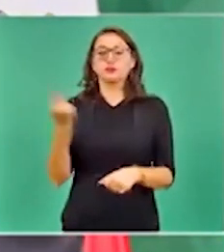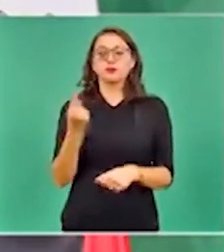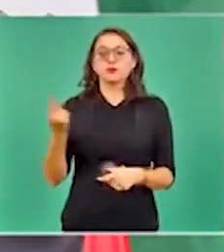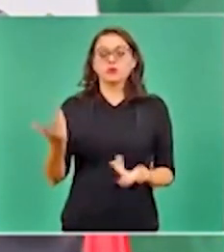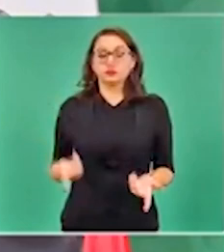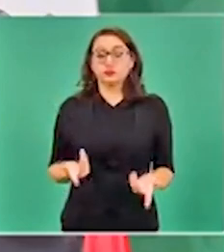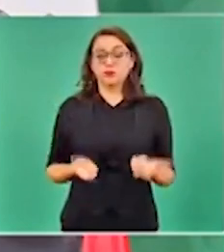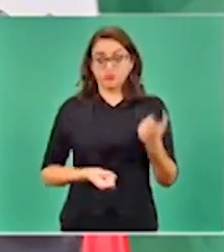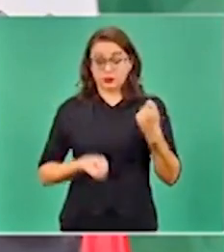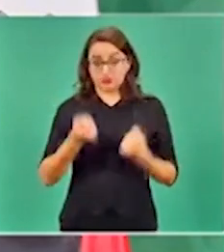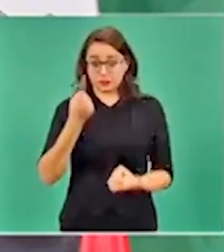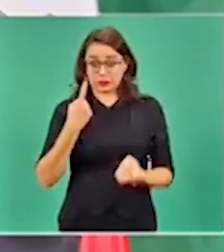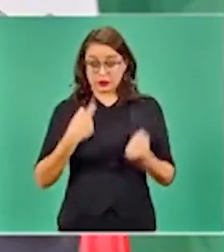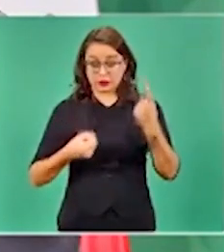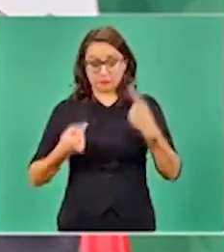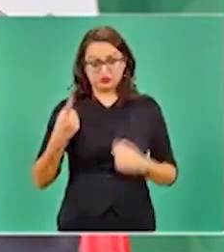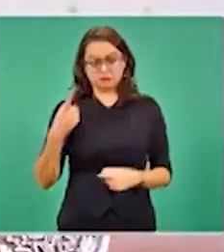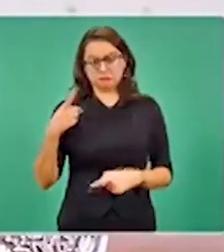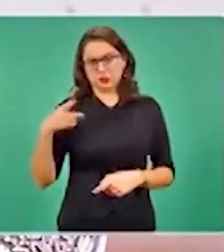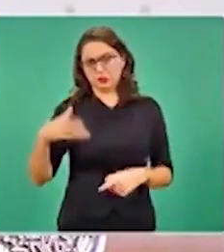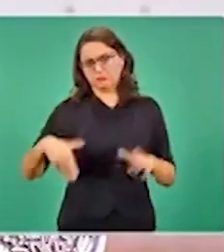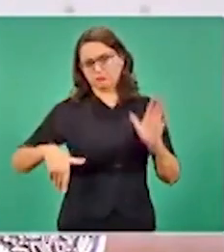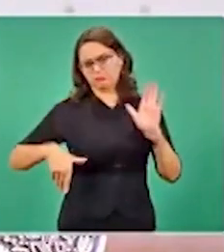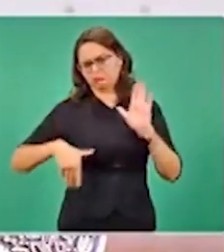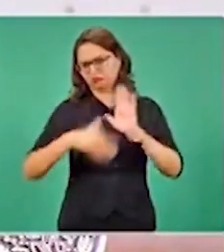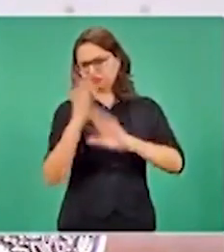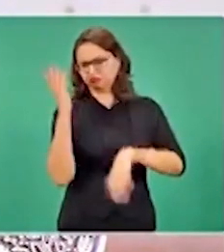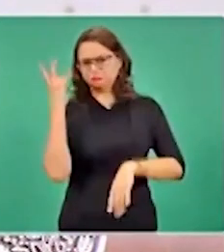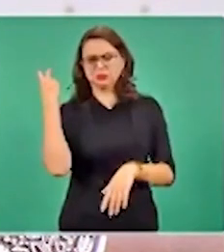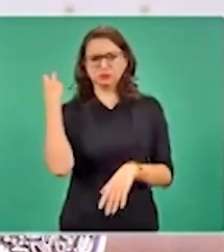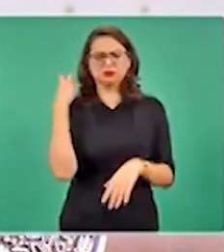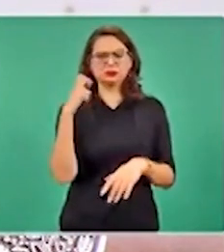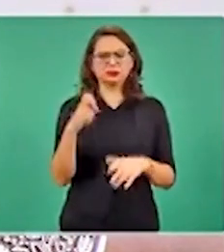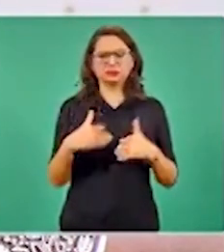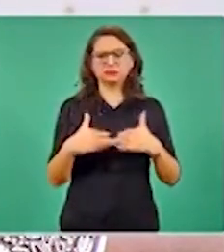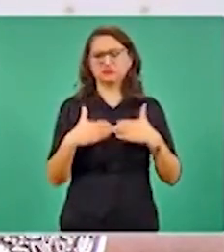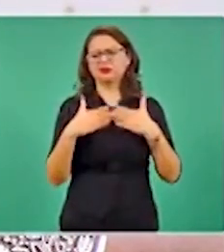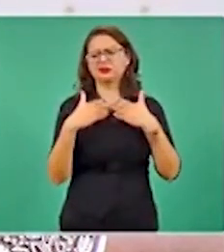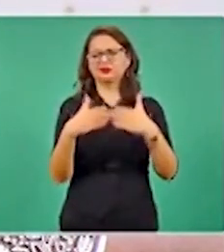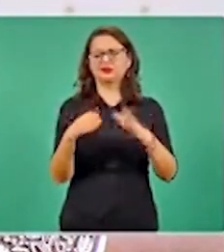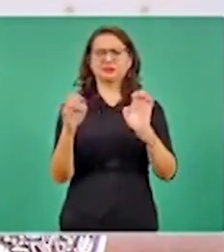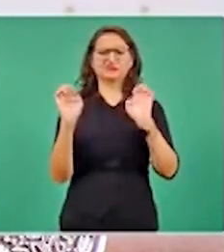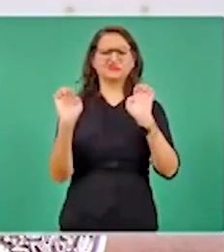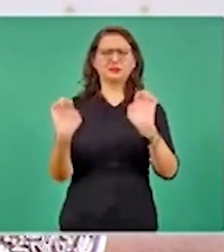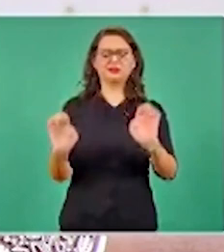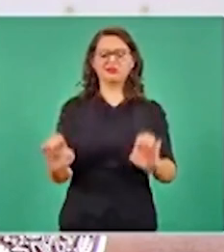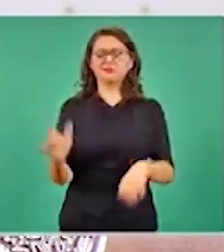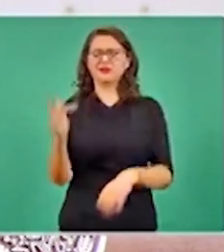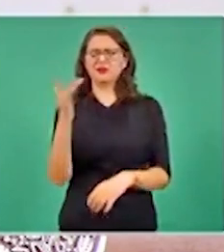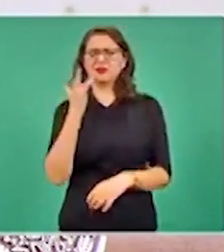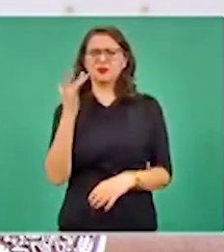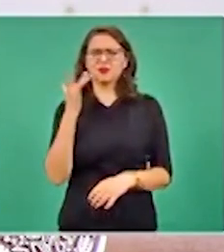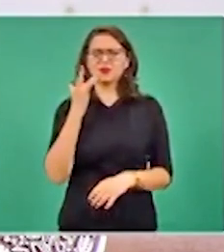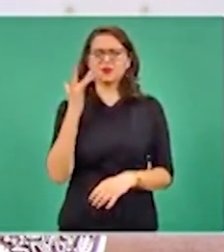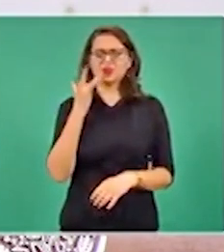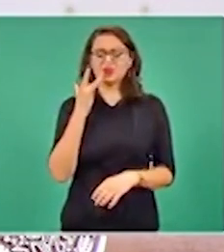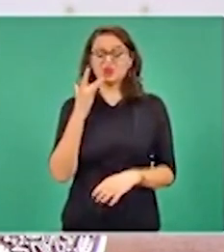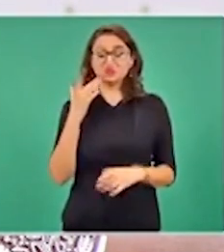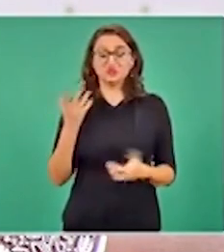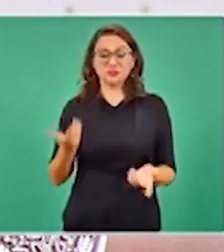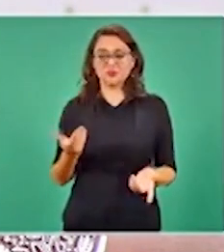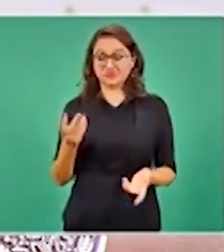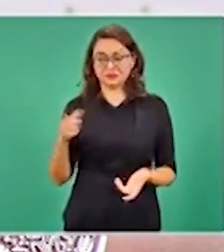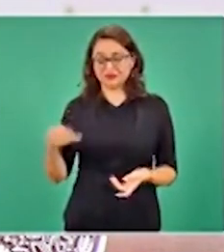lujosísimos, ni se imagina la gente.